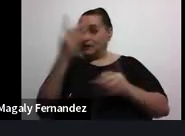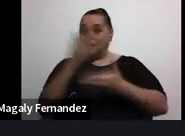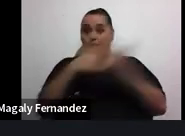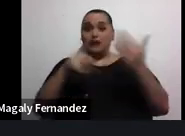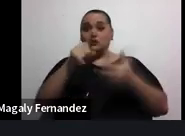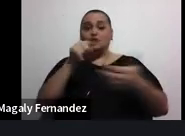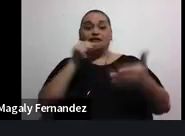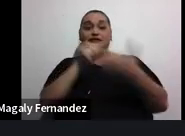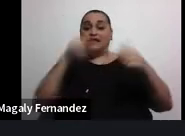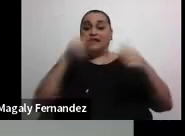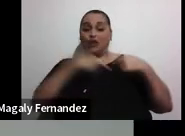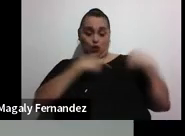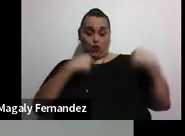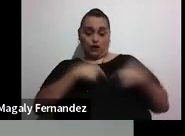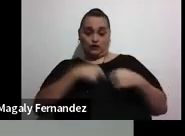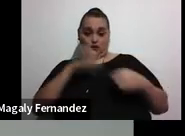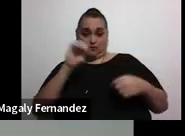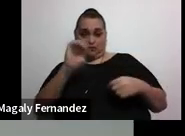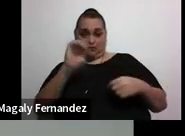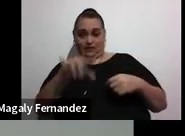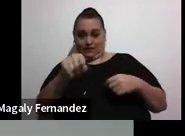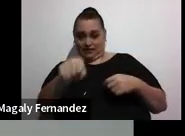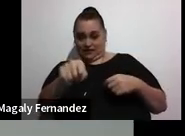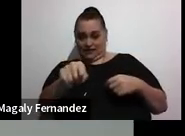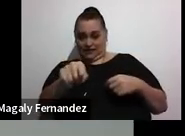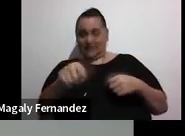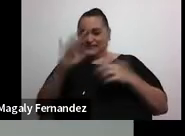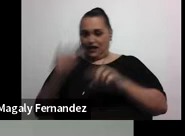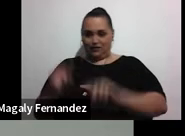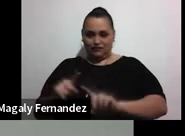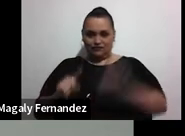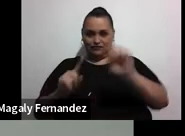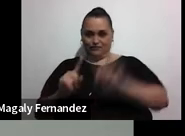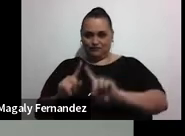al corazón, me mandan un corazoncito acá. Y aquí ya va saliendo.